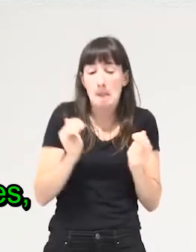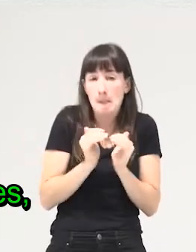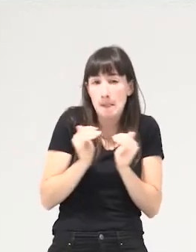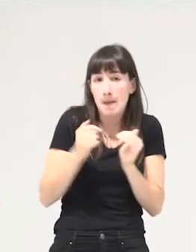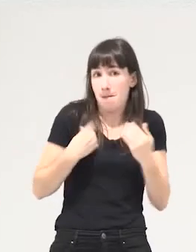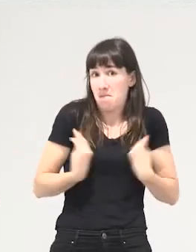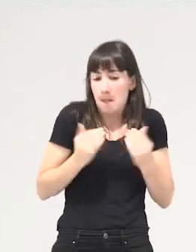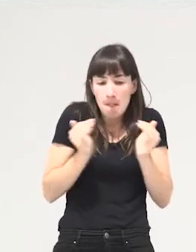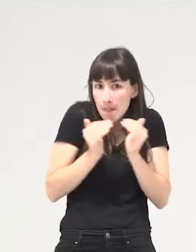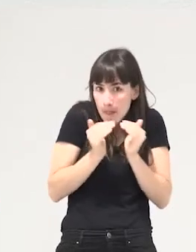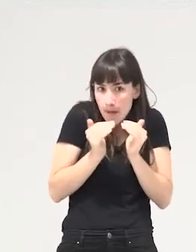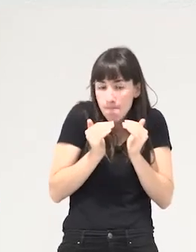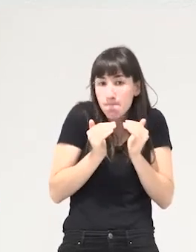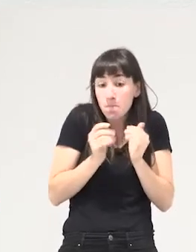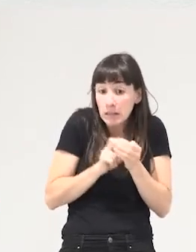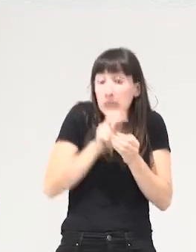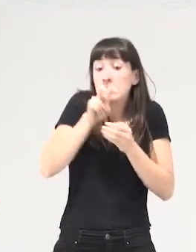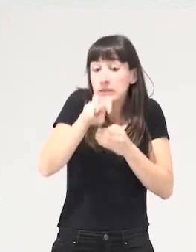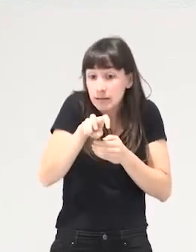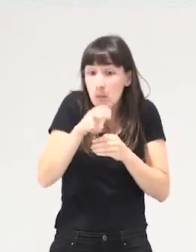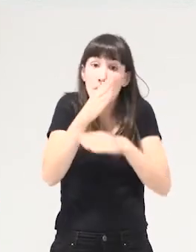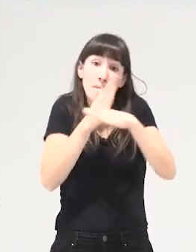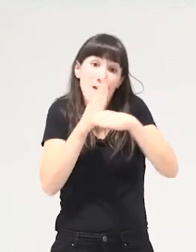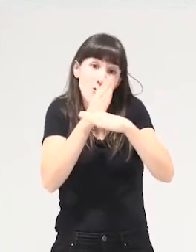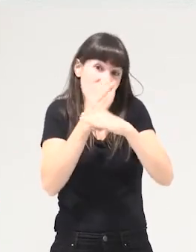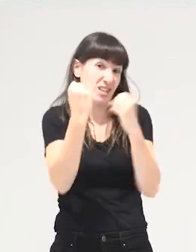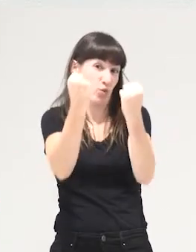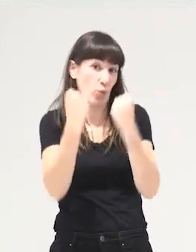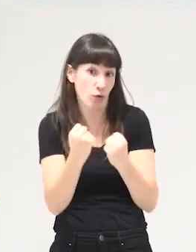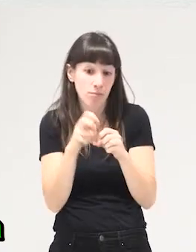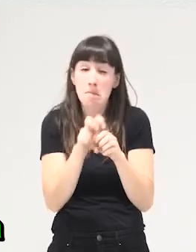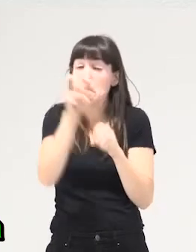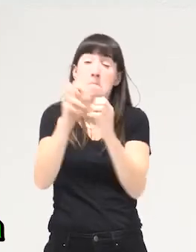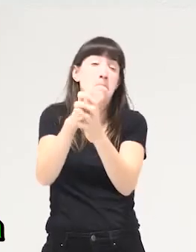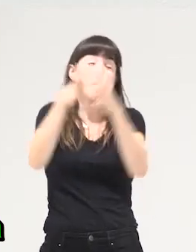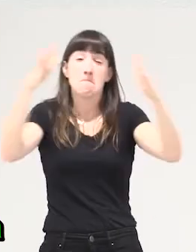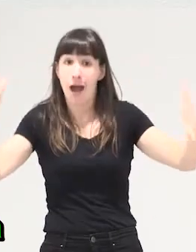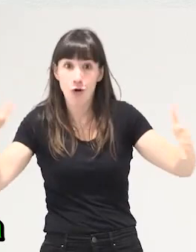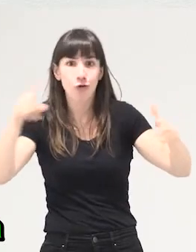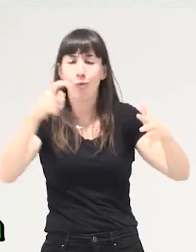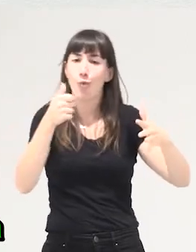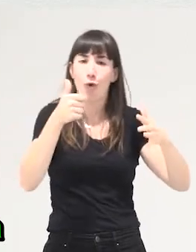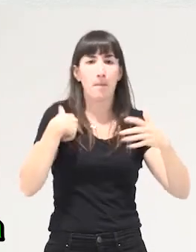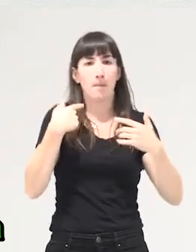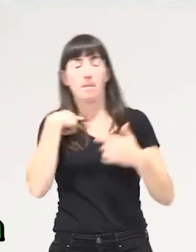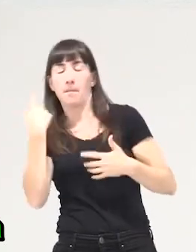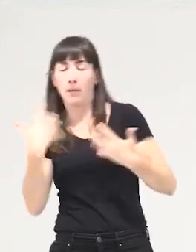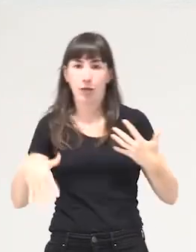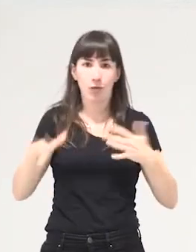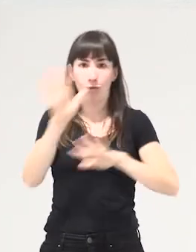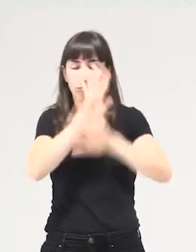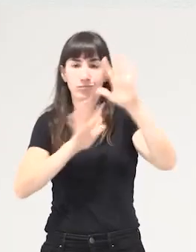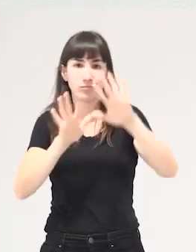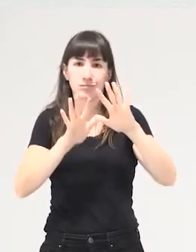pequeñita lo meso es decir las instituciones y lo macro el gran sistema lo perdemos y la idea de sostenibilidad